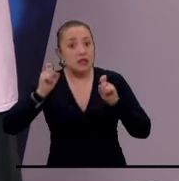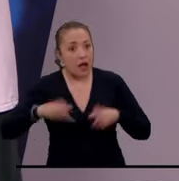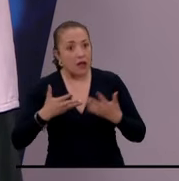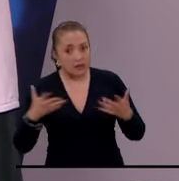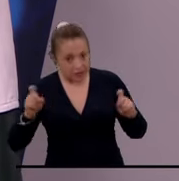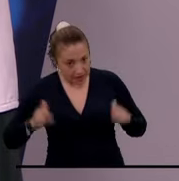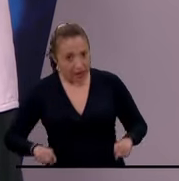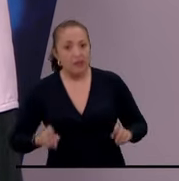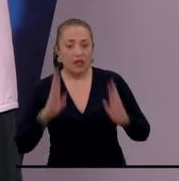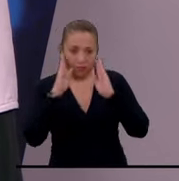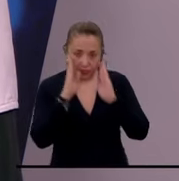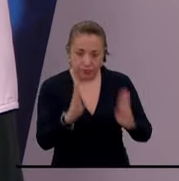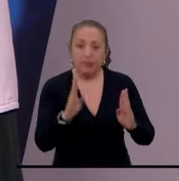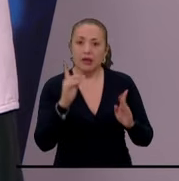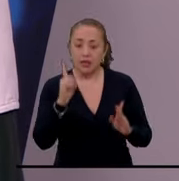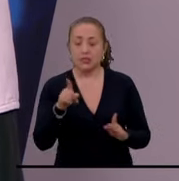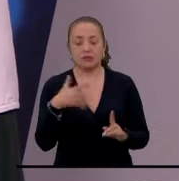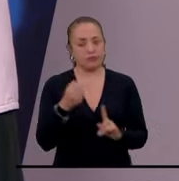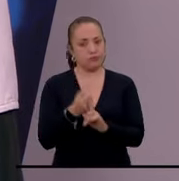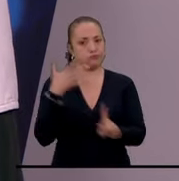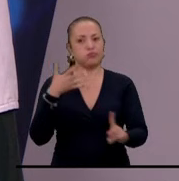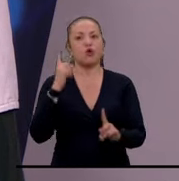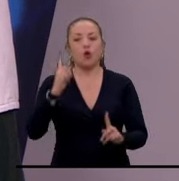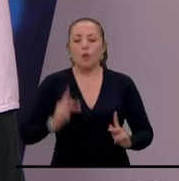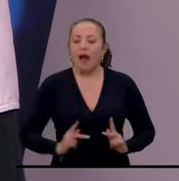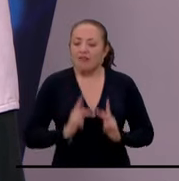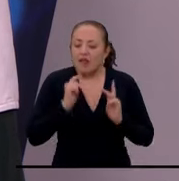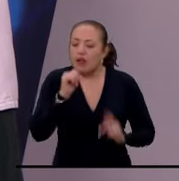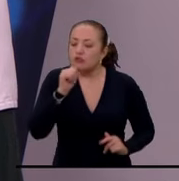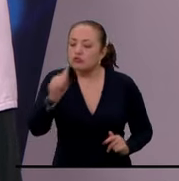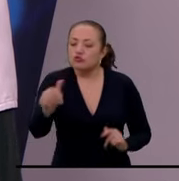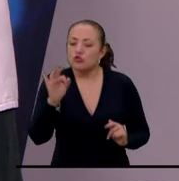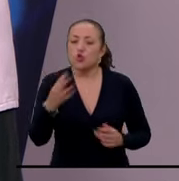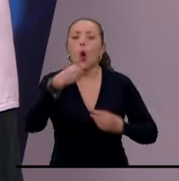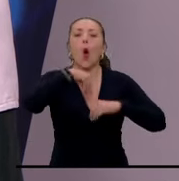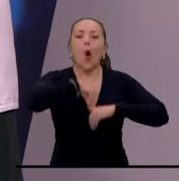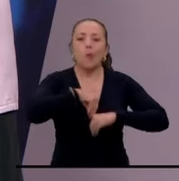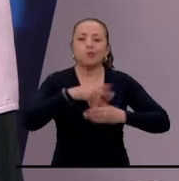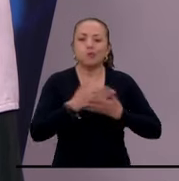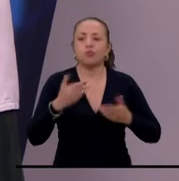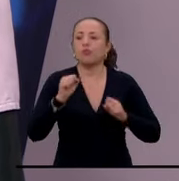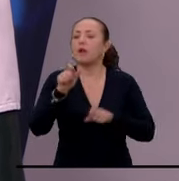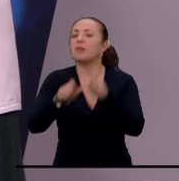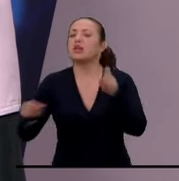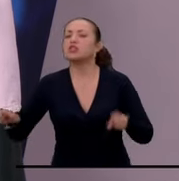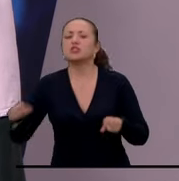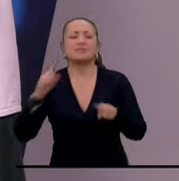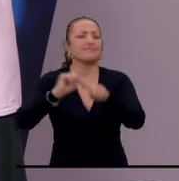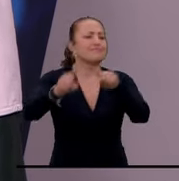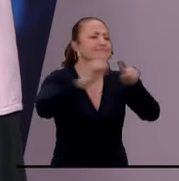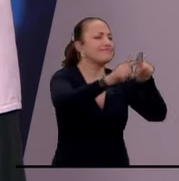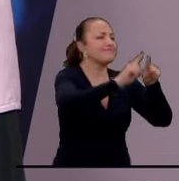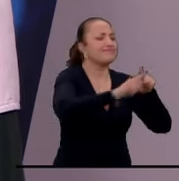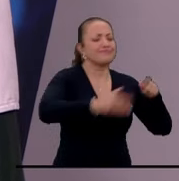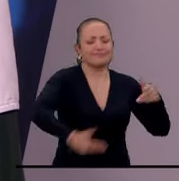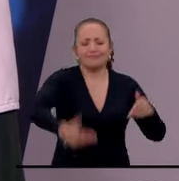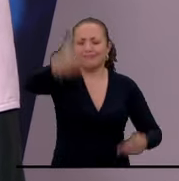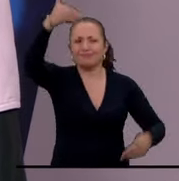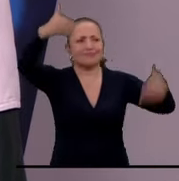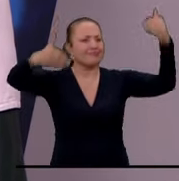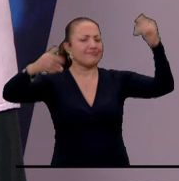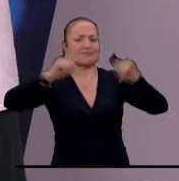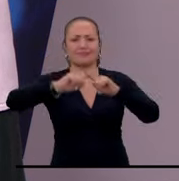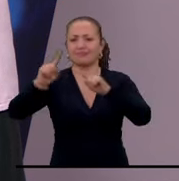De ahí que impacte de manera significativa en la vida diaria de quienes lo padecen, que pueden ser personas de diferentes edades. Las